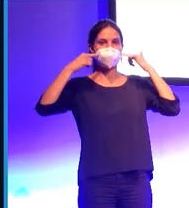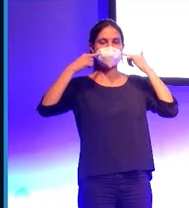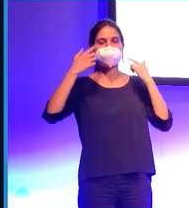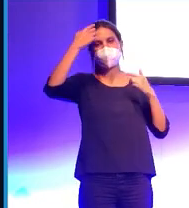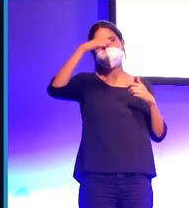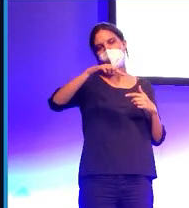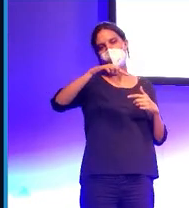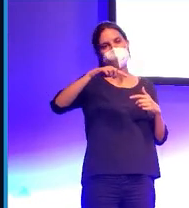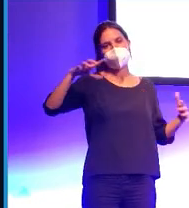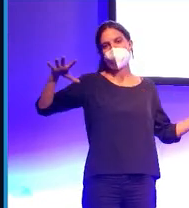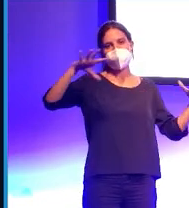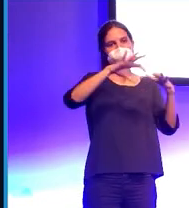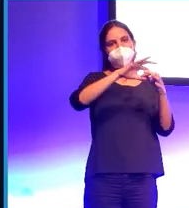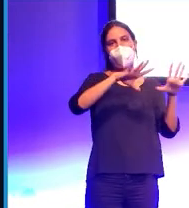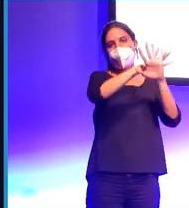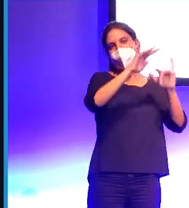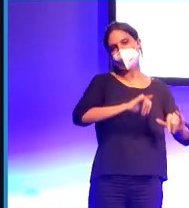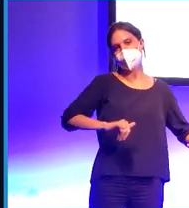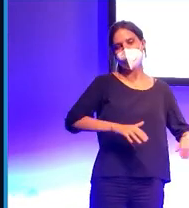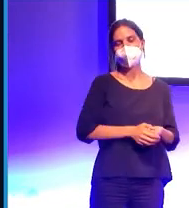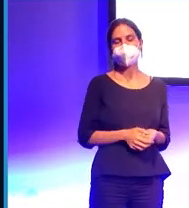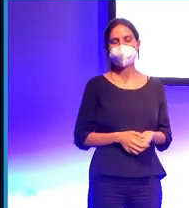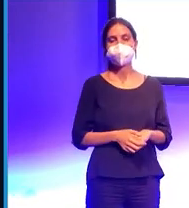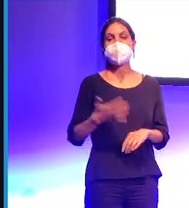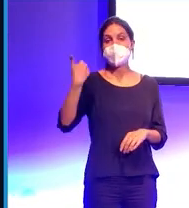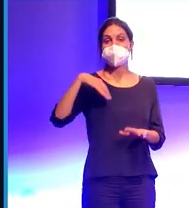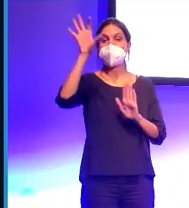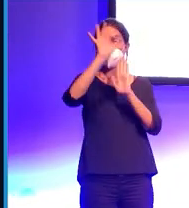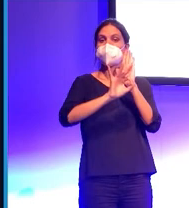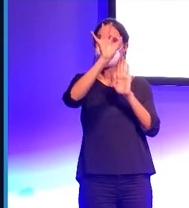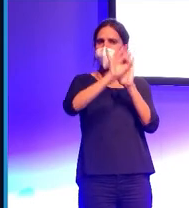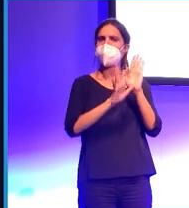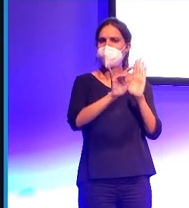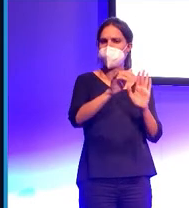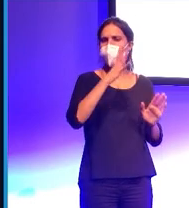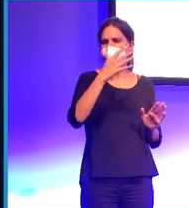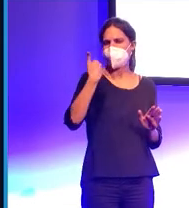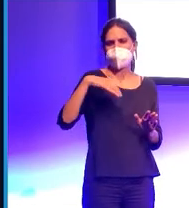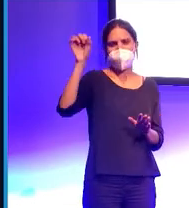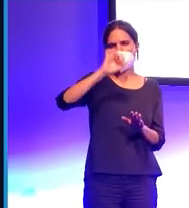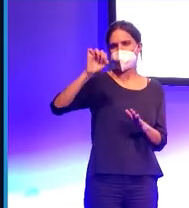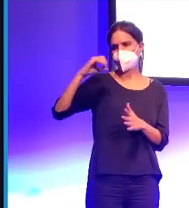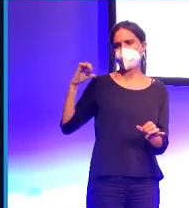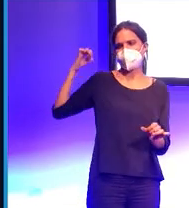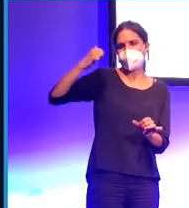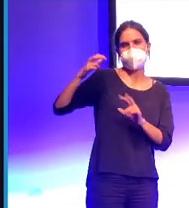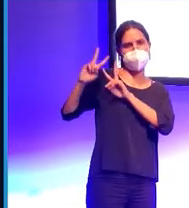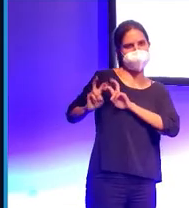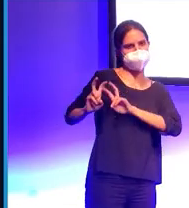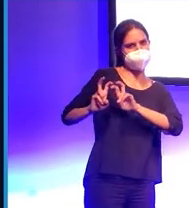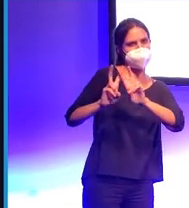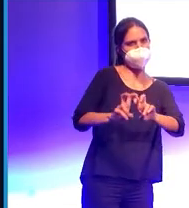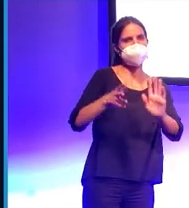una expresión prototípica de felicidad. Pues ya existen estos softwares porque realmente hace años que se está haciendo investigación y esto funciona de forma